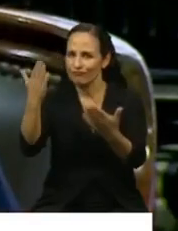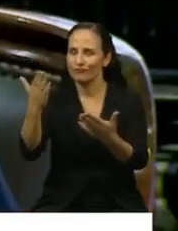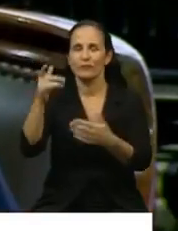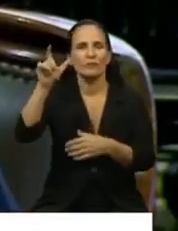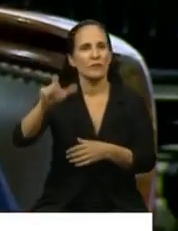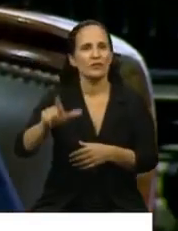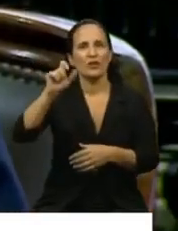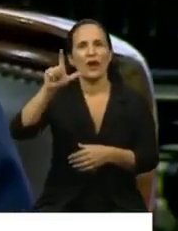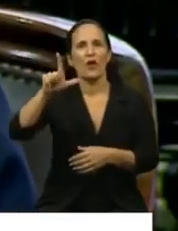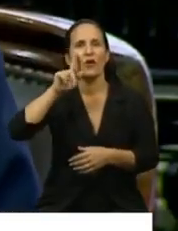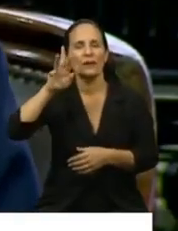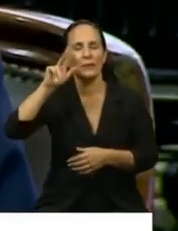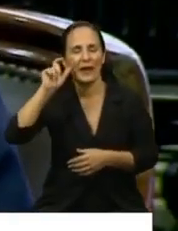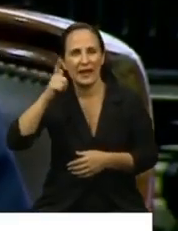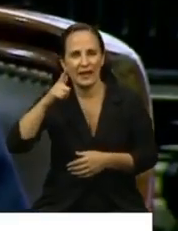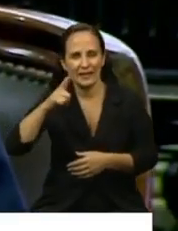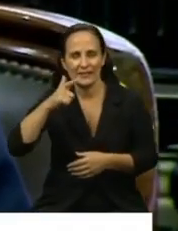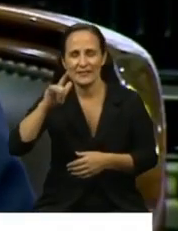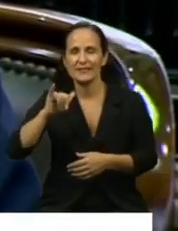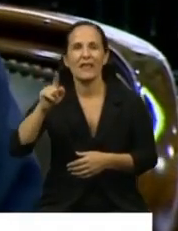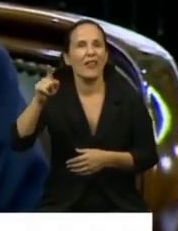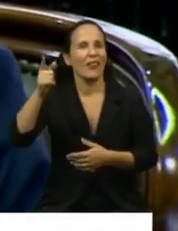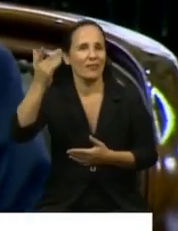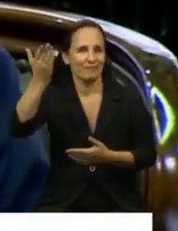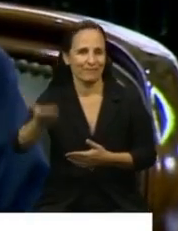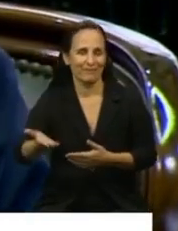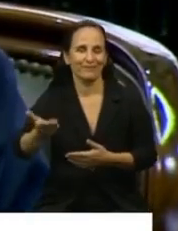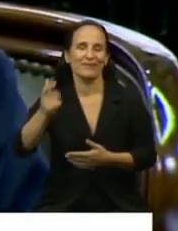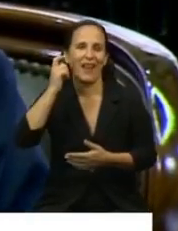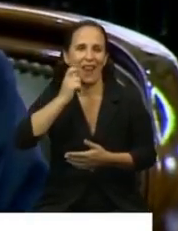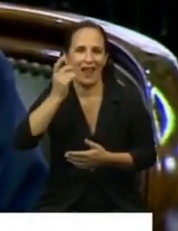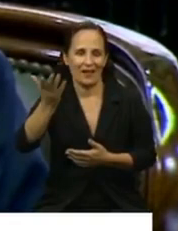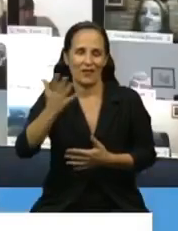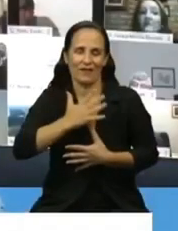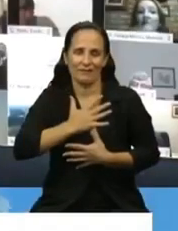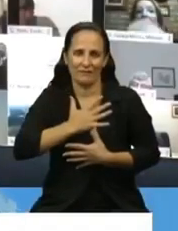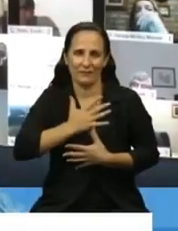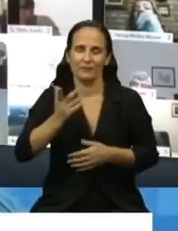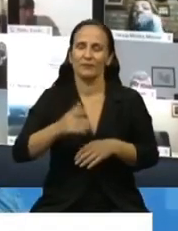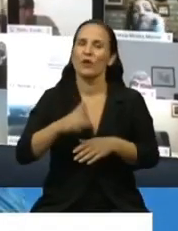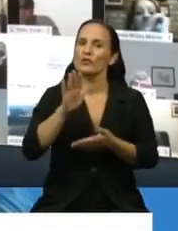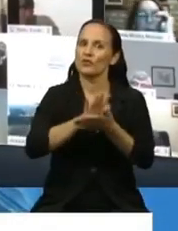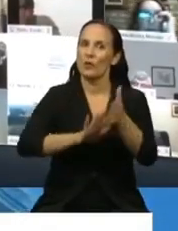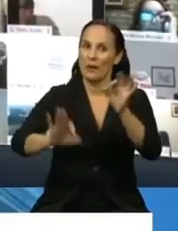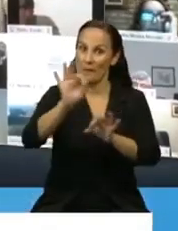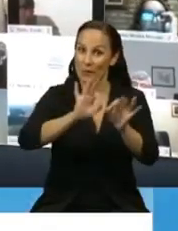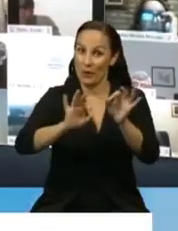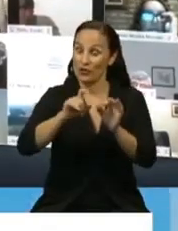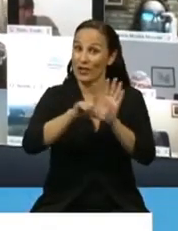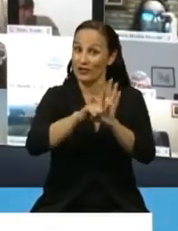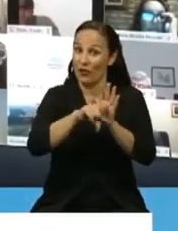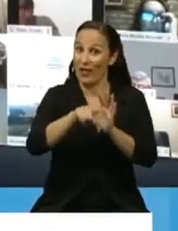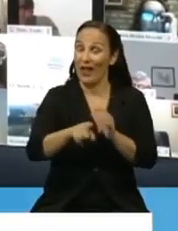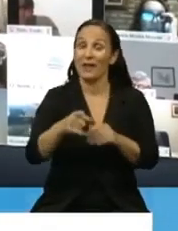querido por los riojanos. En cuanto al proyecto que estamos tratando de eximir del impuesto a las ganancias